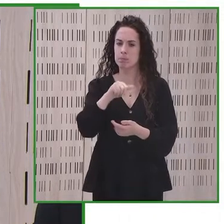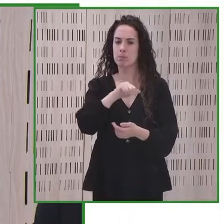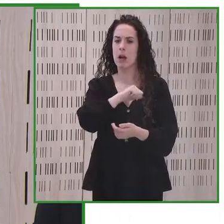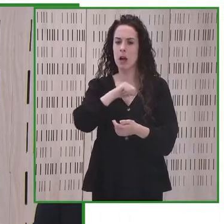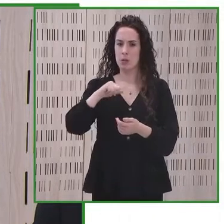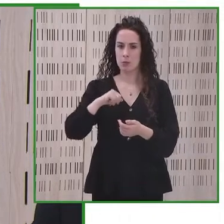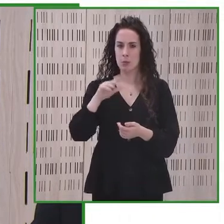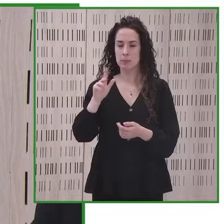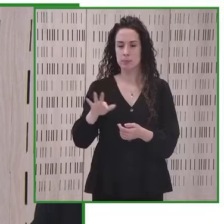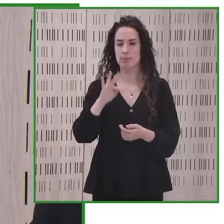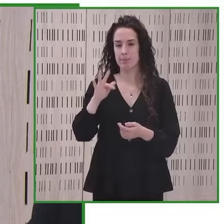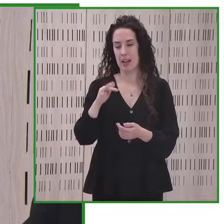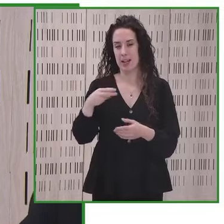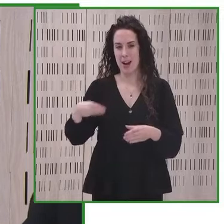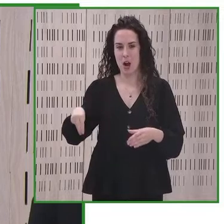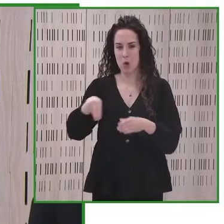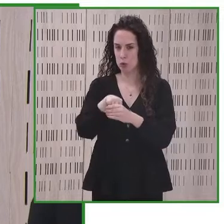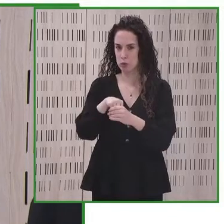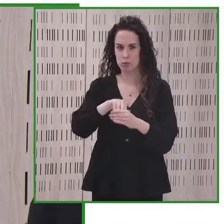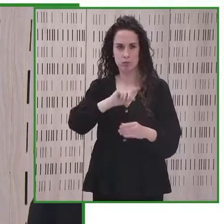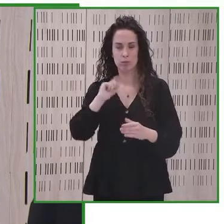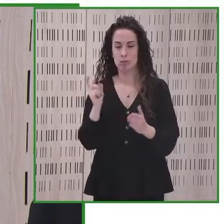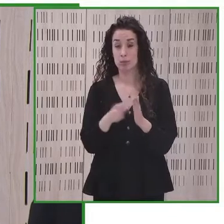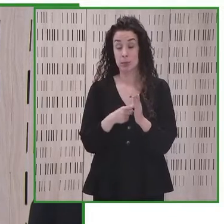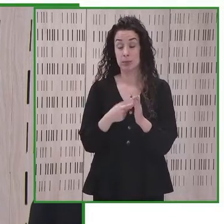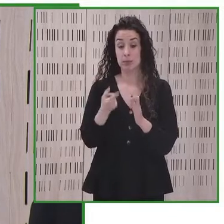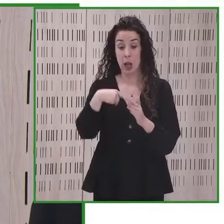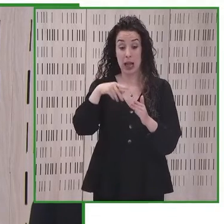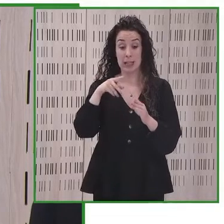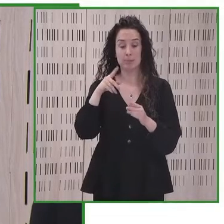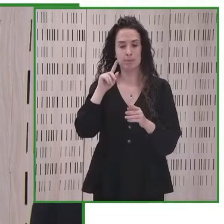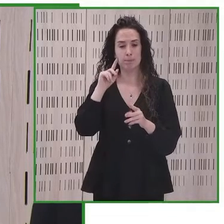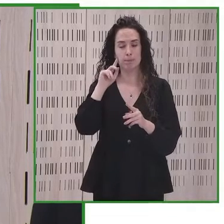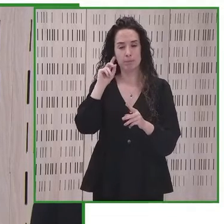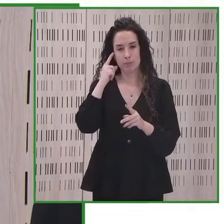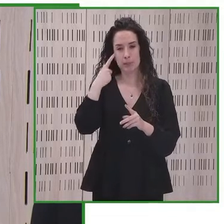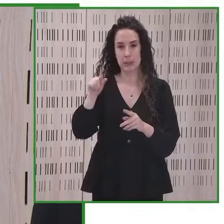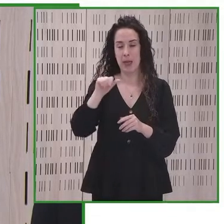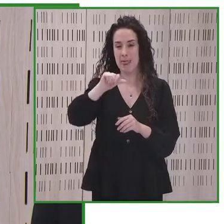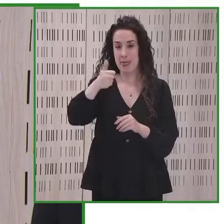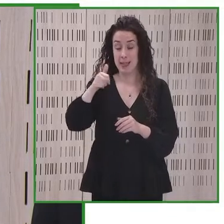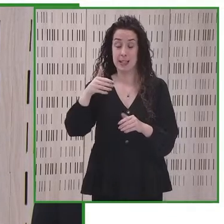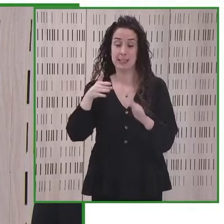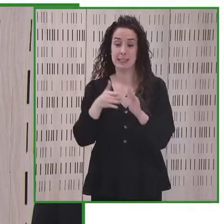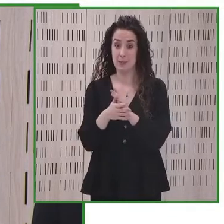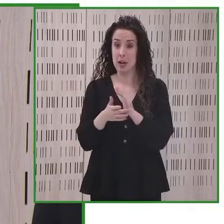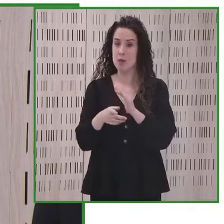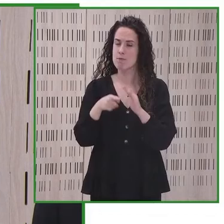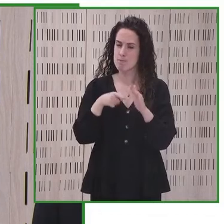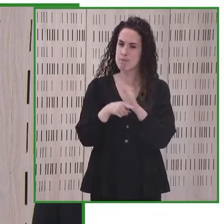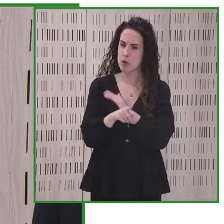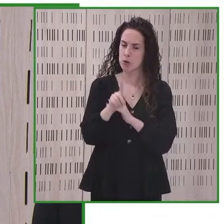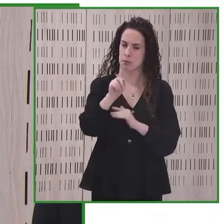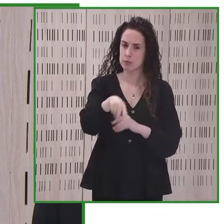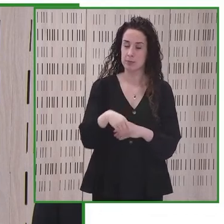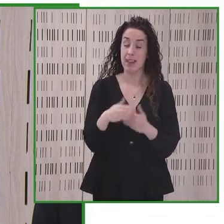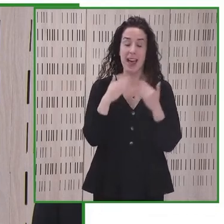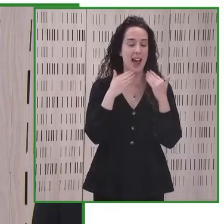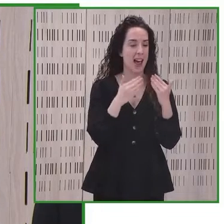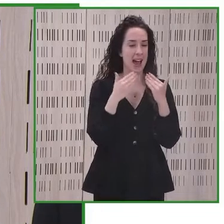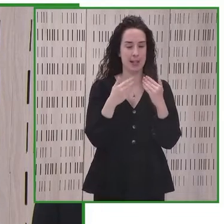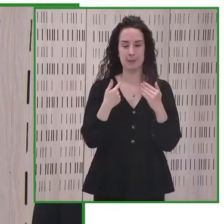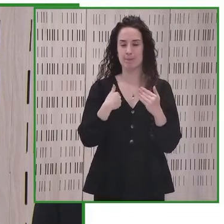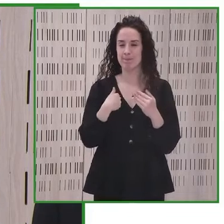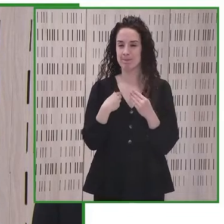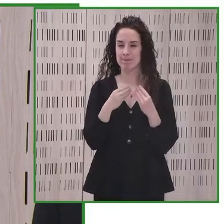favoreciendo su inclusión plena y asumiendo que la diversidad también es progreso. Muchas gracias y les deseo unas